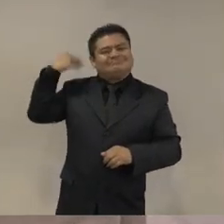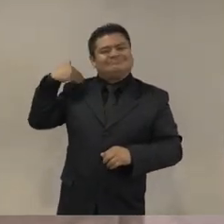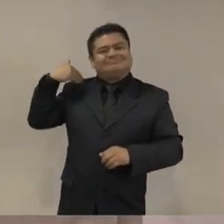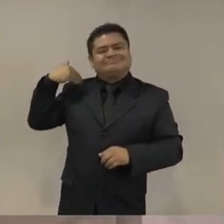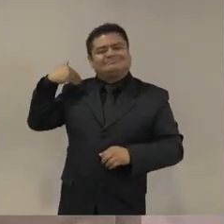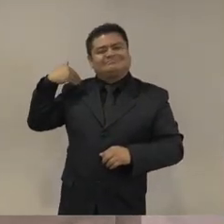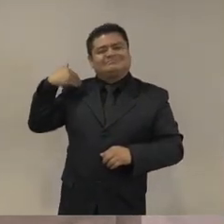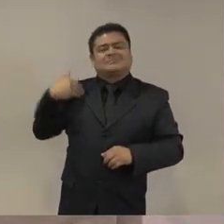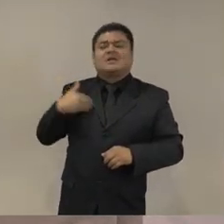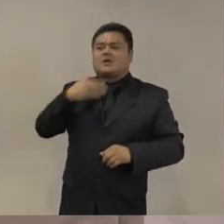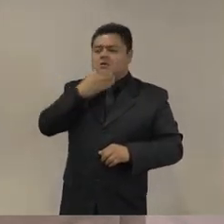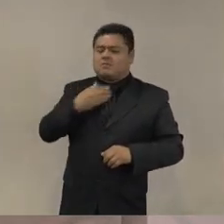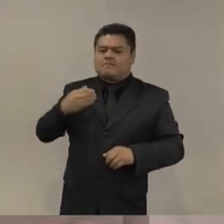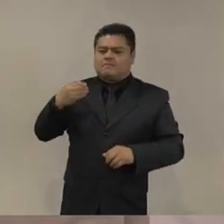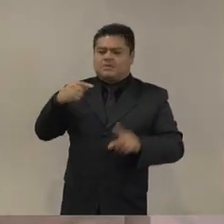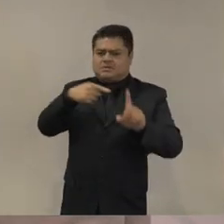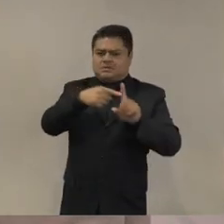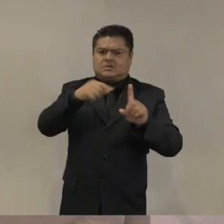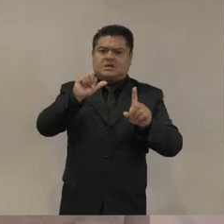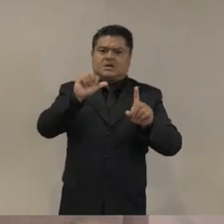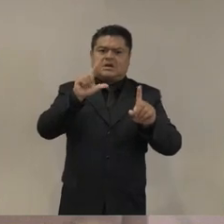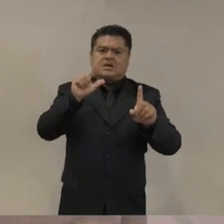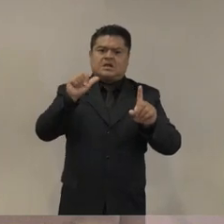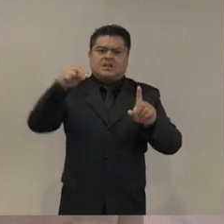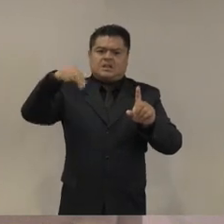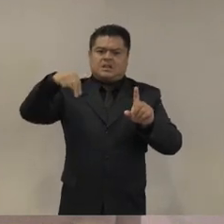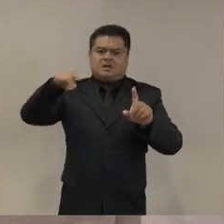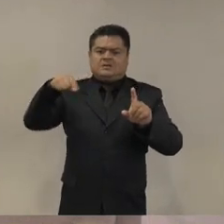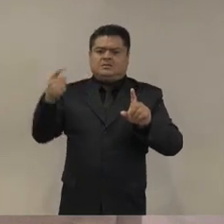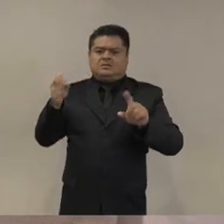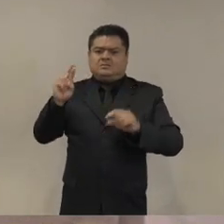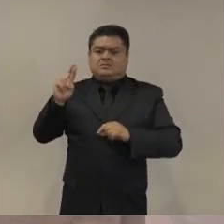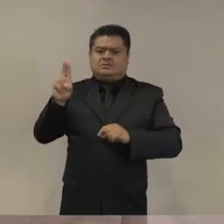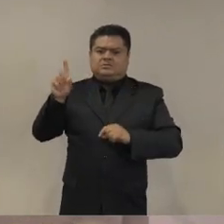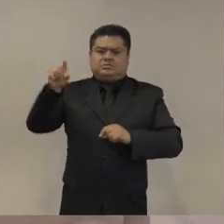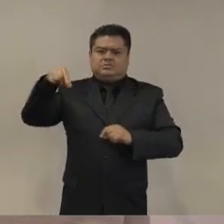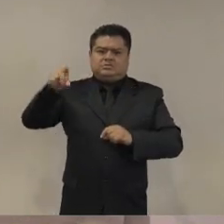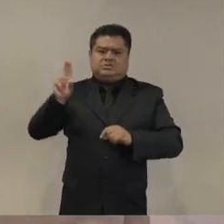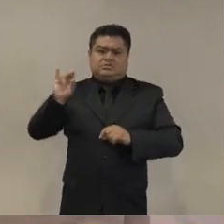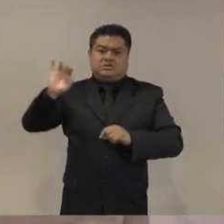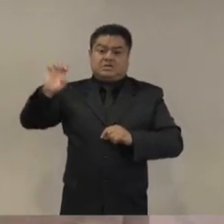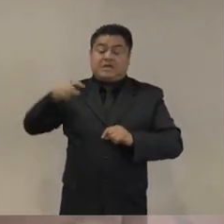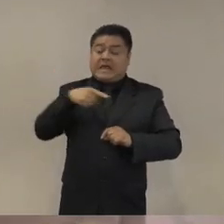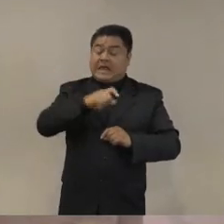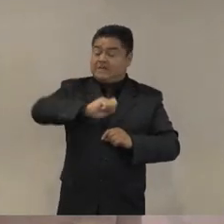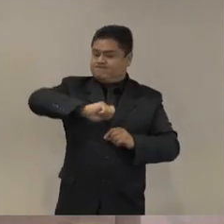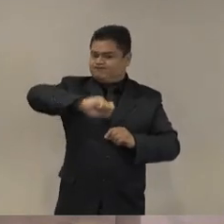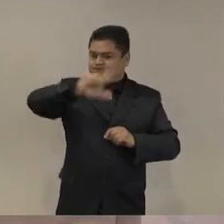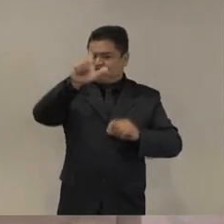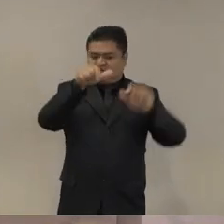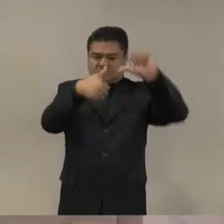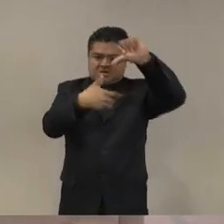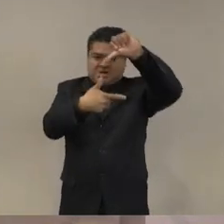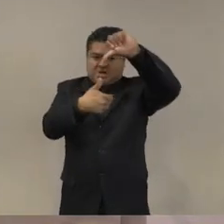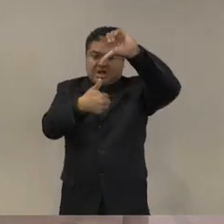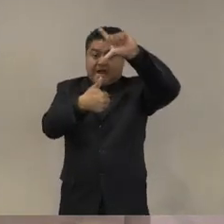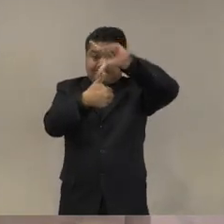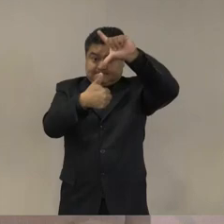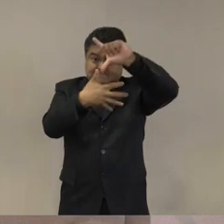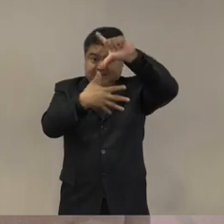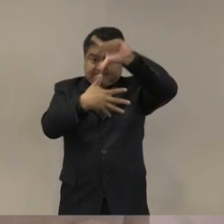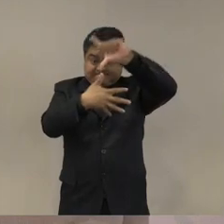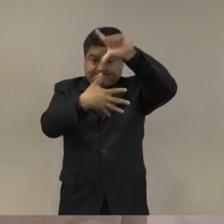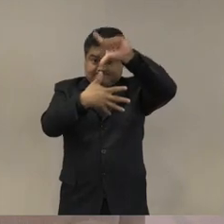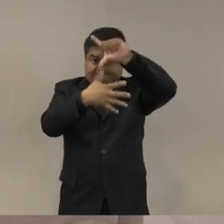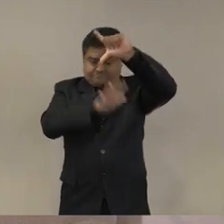que Alain Ruckier un experto en el estudio de los militares en América Latina uno de los grandes estudiosos de las relaciones